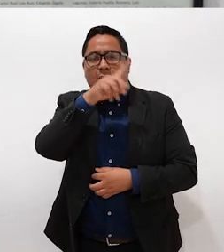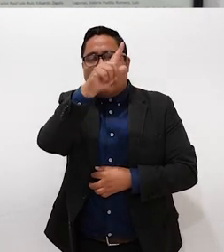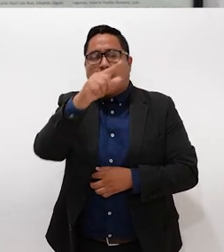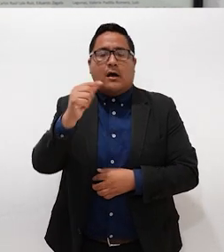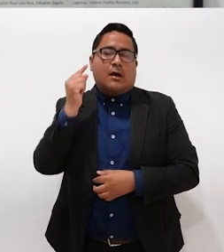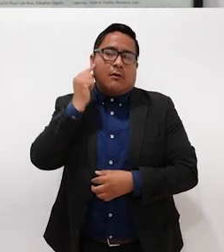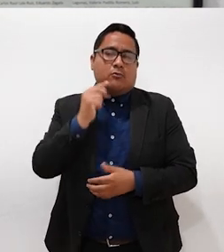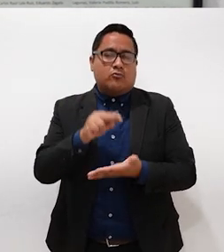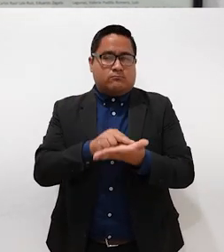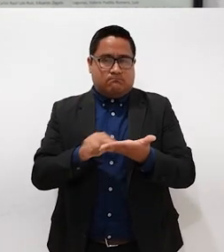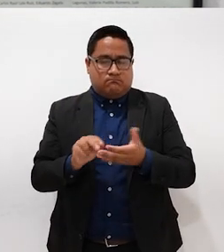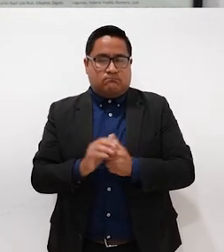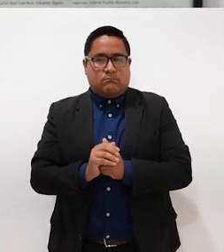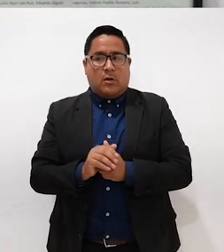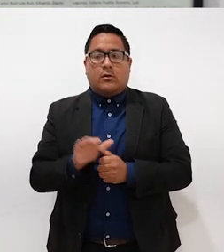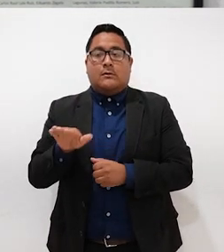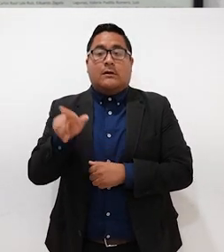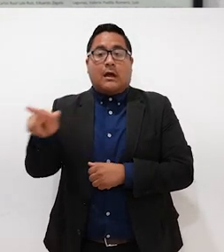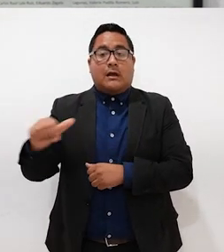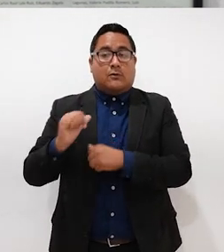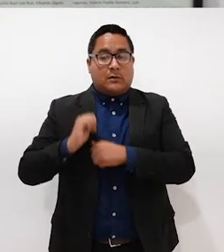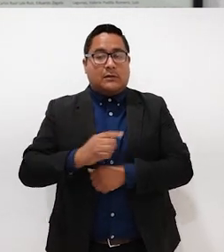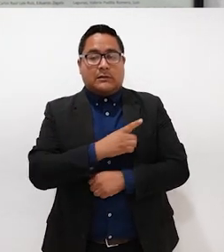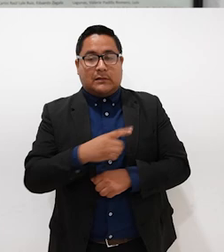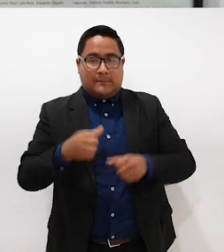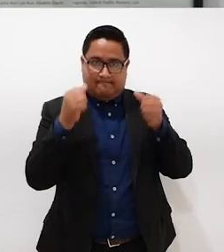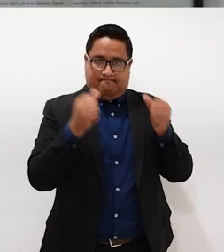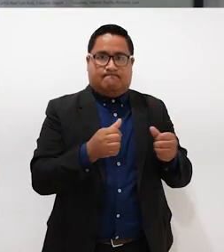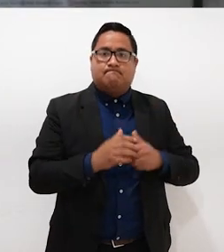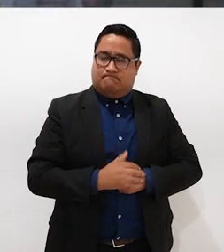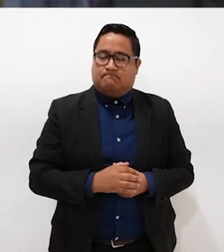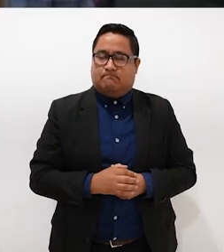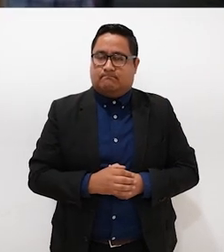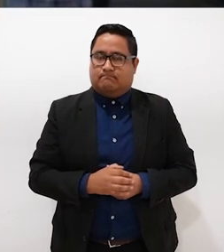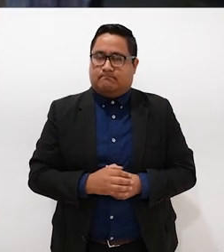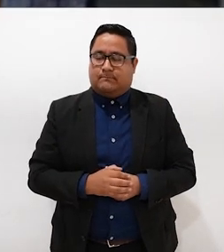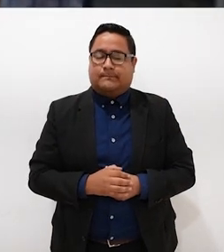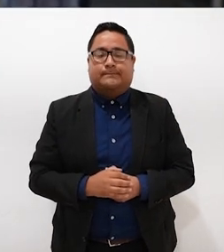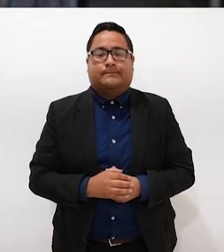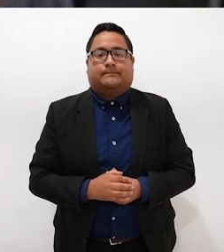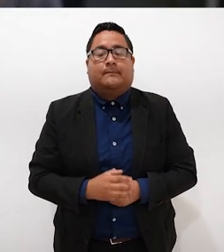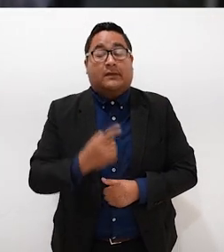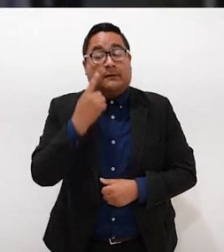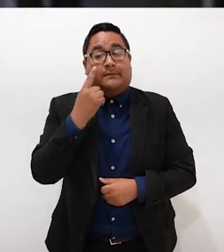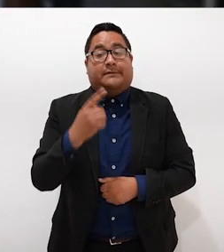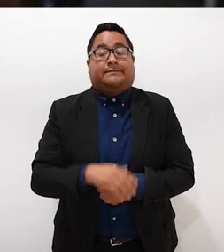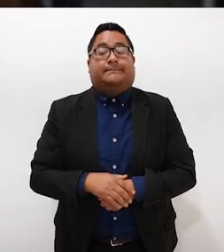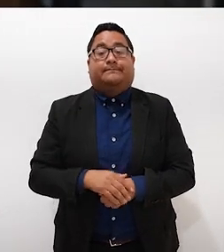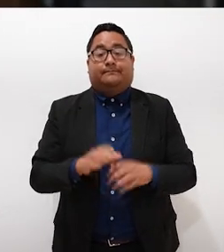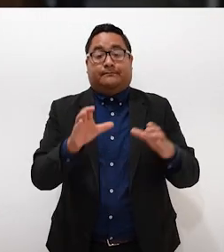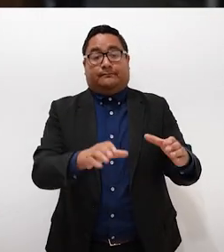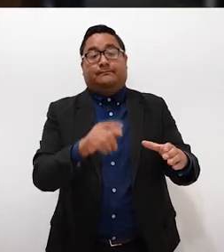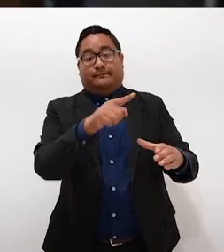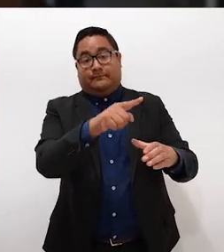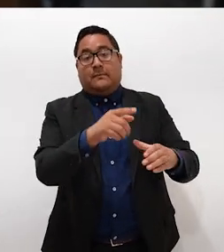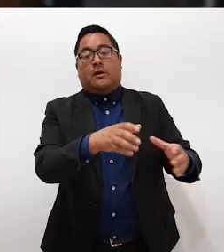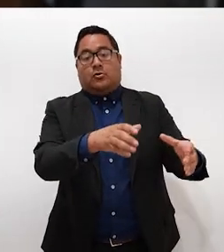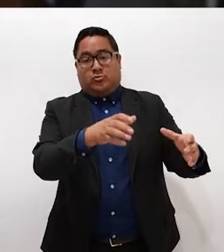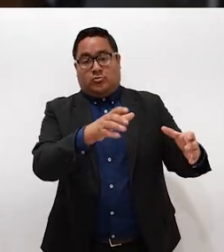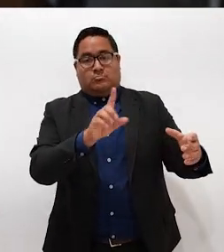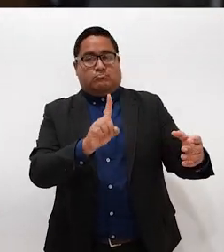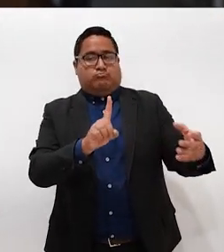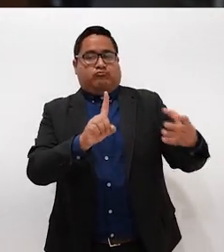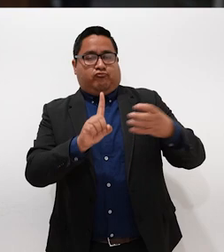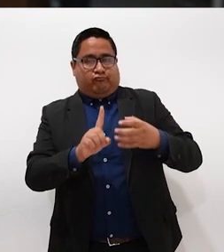de Guerrero Negro y pide la intervención de las autoridades. Pues mira, la comunidad se acercó con